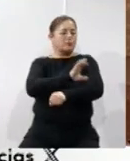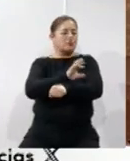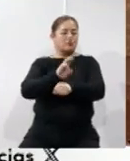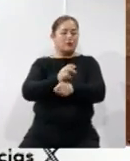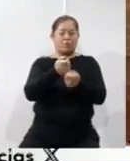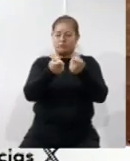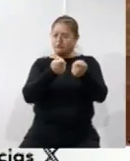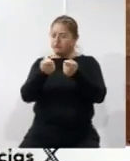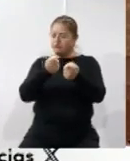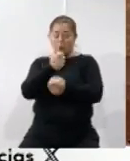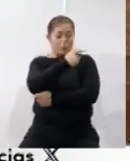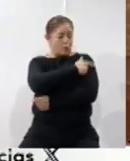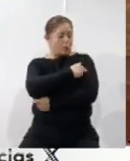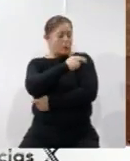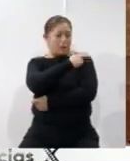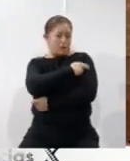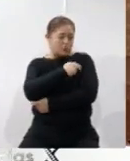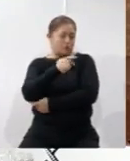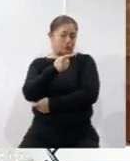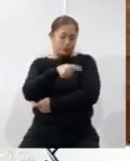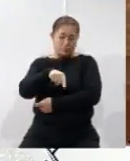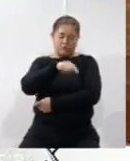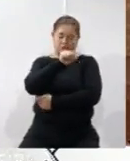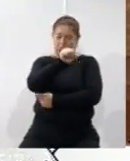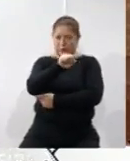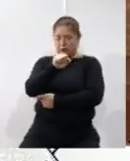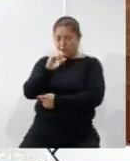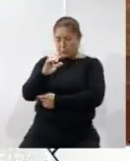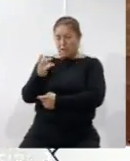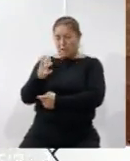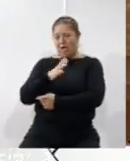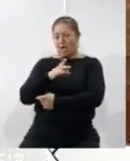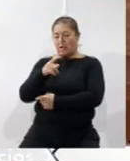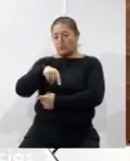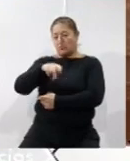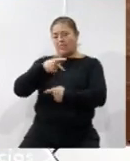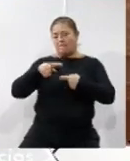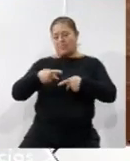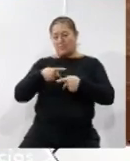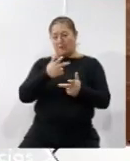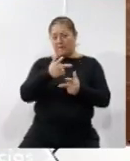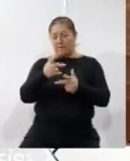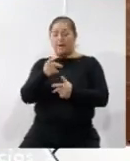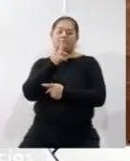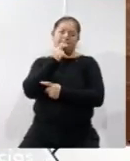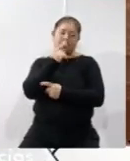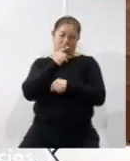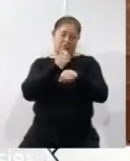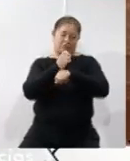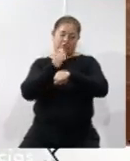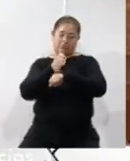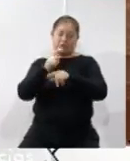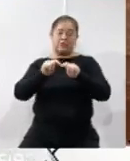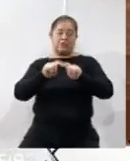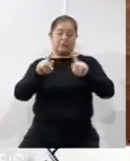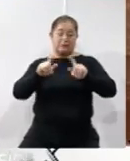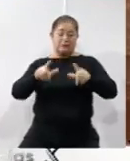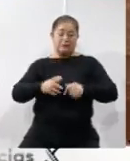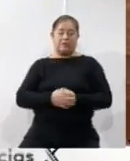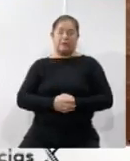seguridad, con la Guardia Nacional, nuestros compañeros de Fuerzas Armadas, y evidentemente con la Policía Estatal de Tlaxcala,